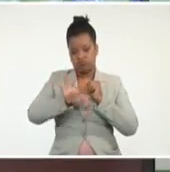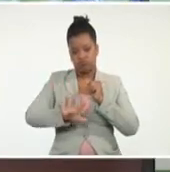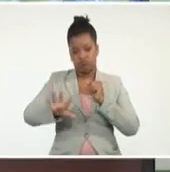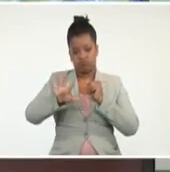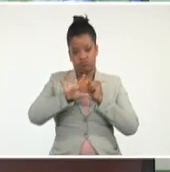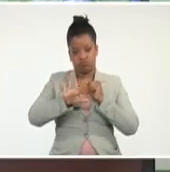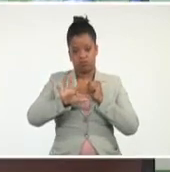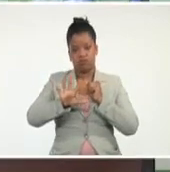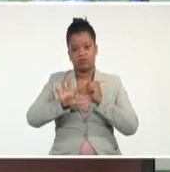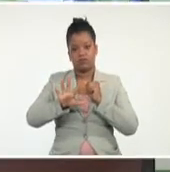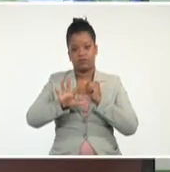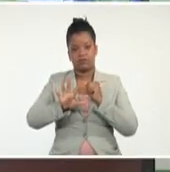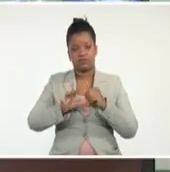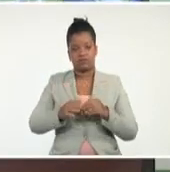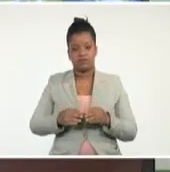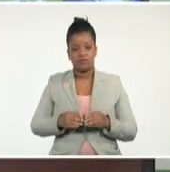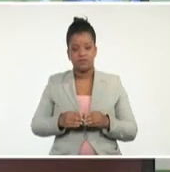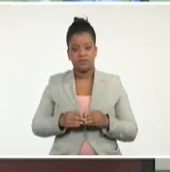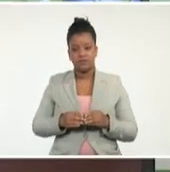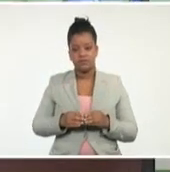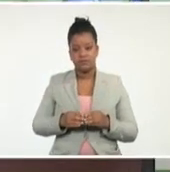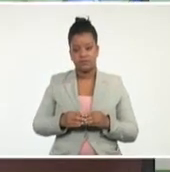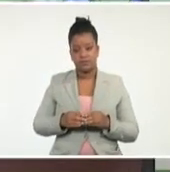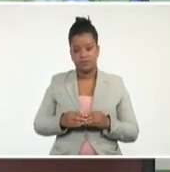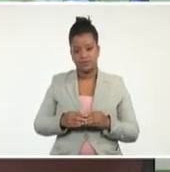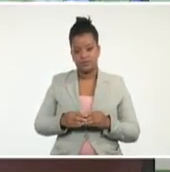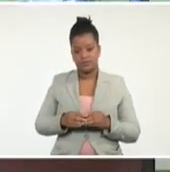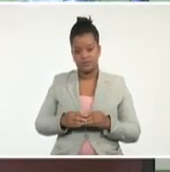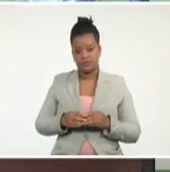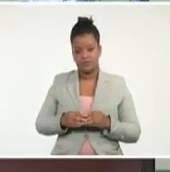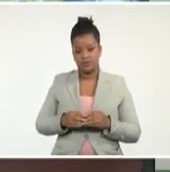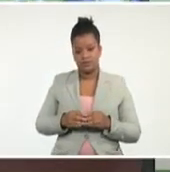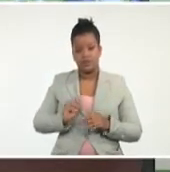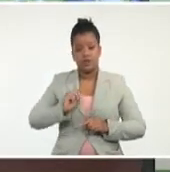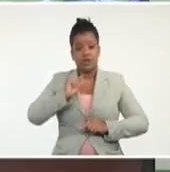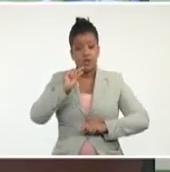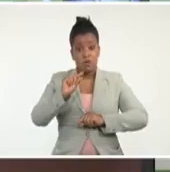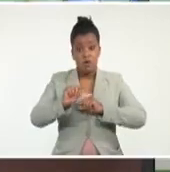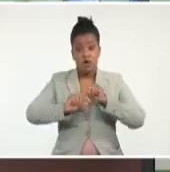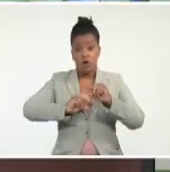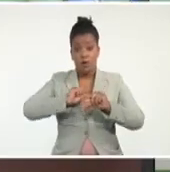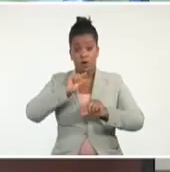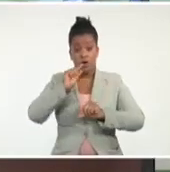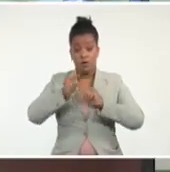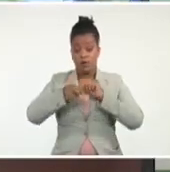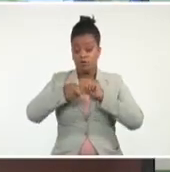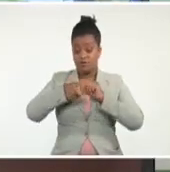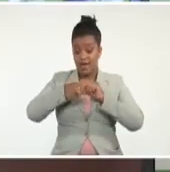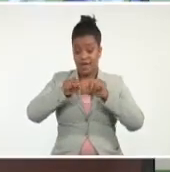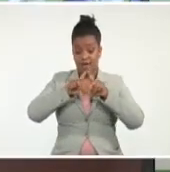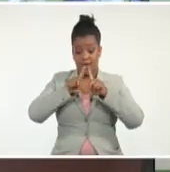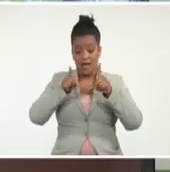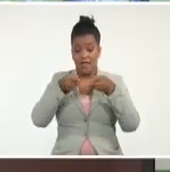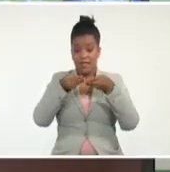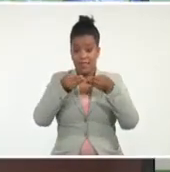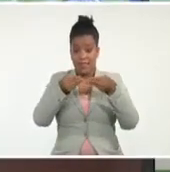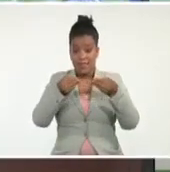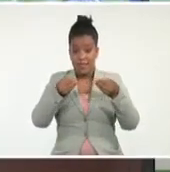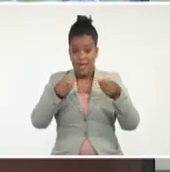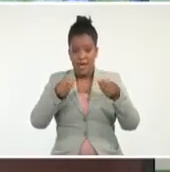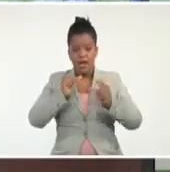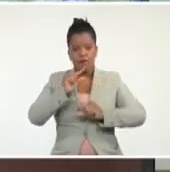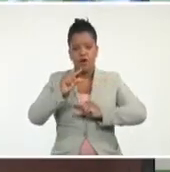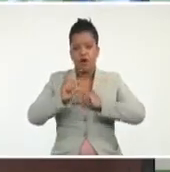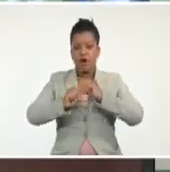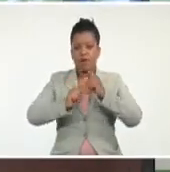central del sistema y que van debilitándose a medida que van ampliándose hacia la periferia,